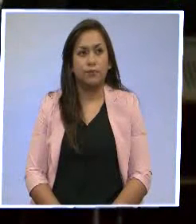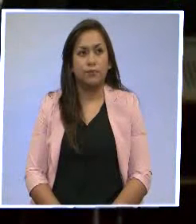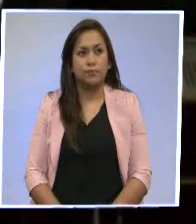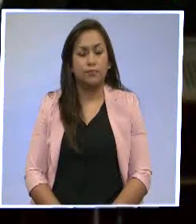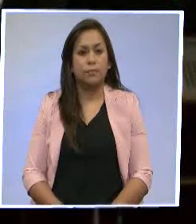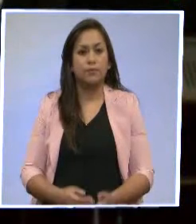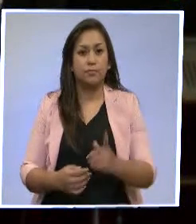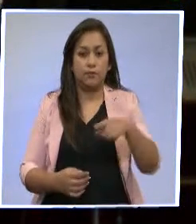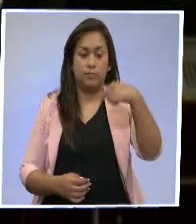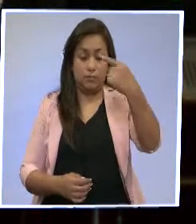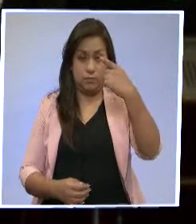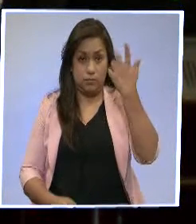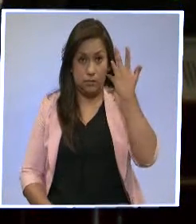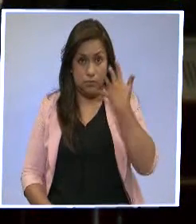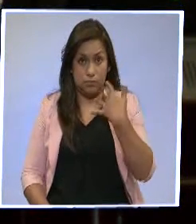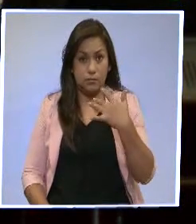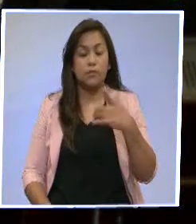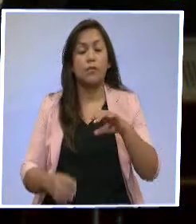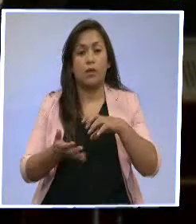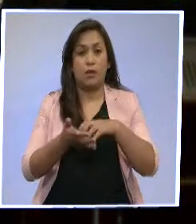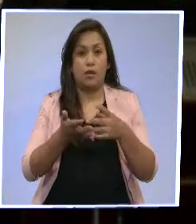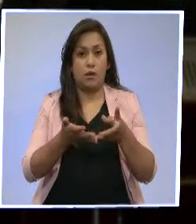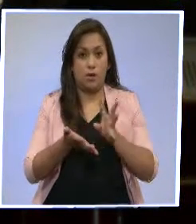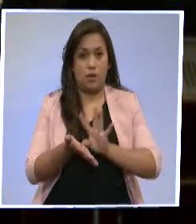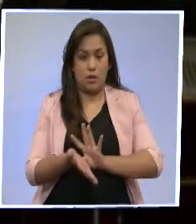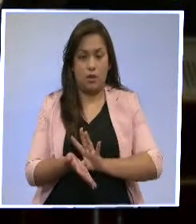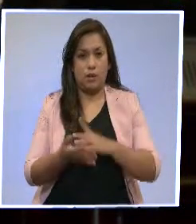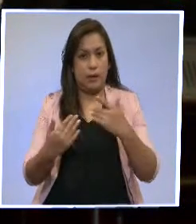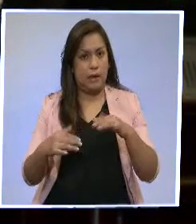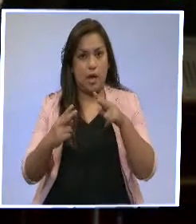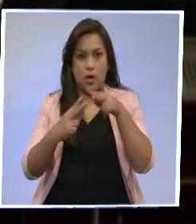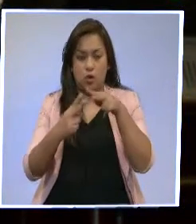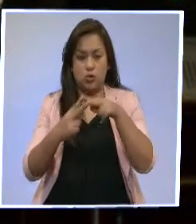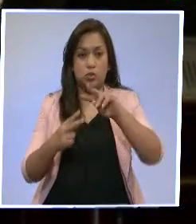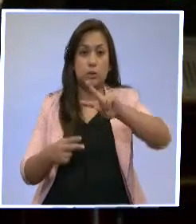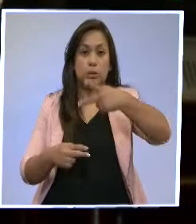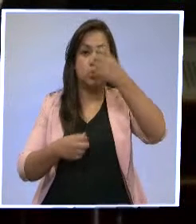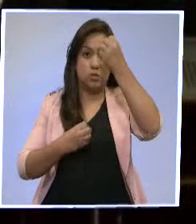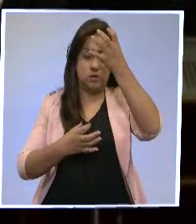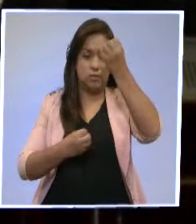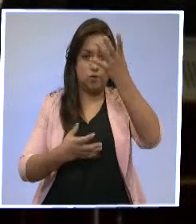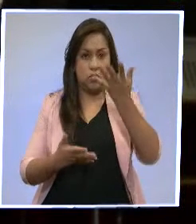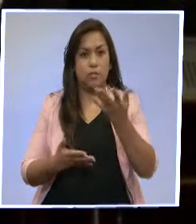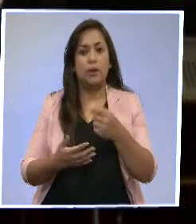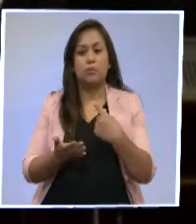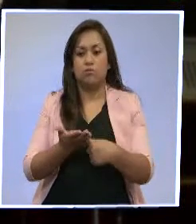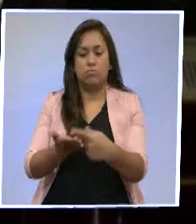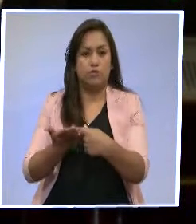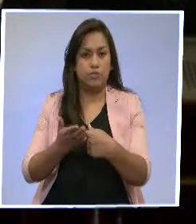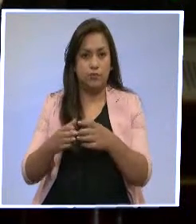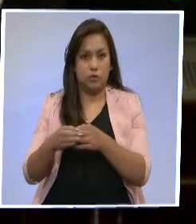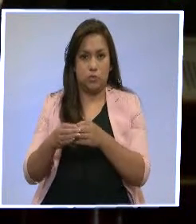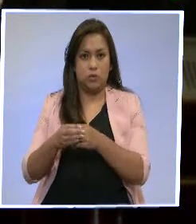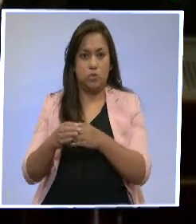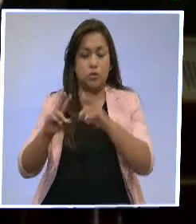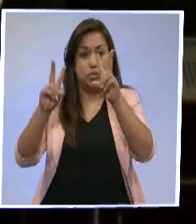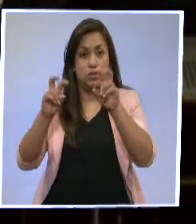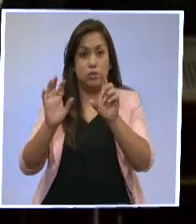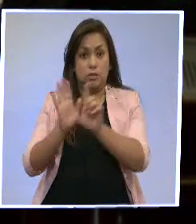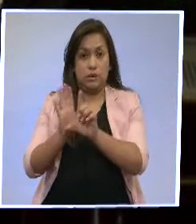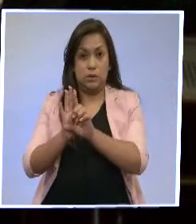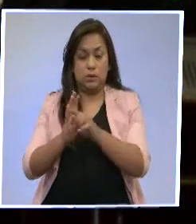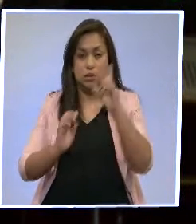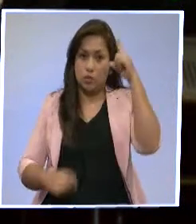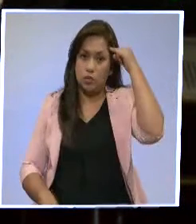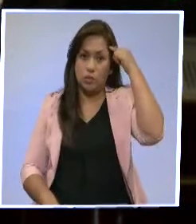En los próximos días el Pleno de la Asamblea Nacional conocerá el informe para segundo debate elaborado por la Comisión Legislativa de Gobiernos